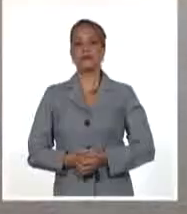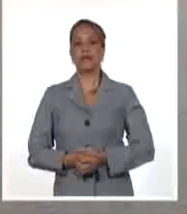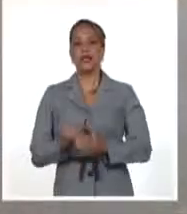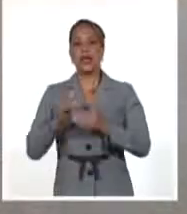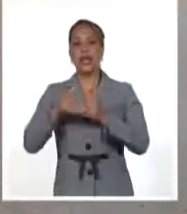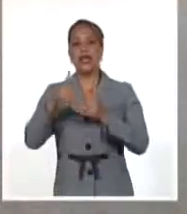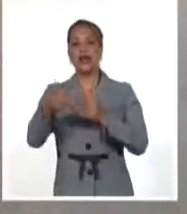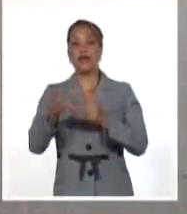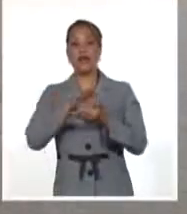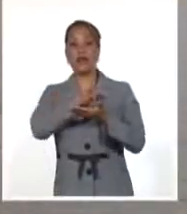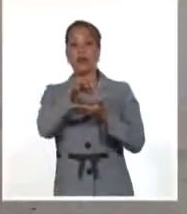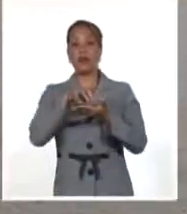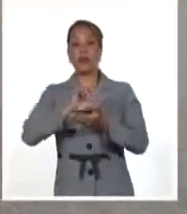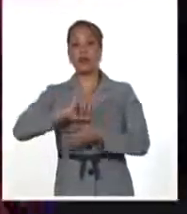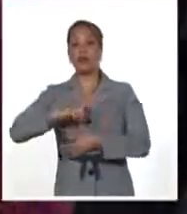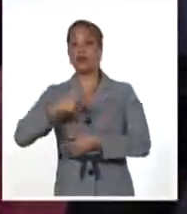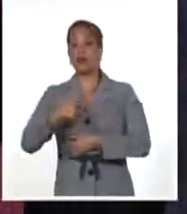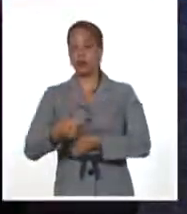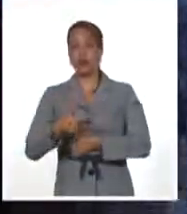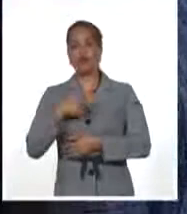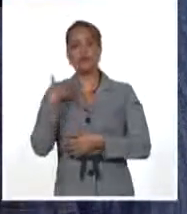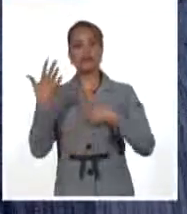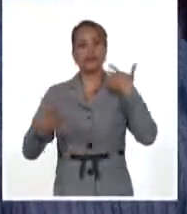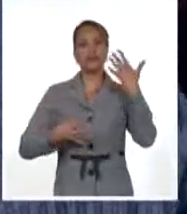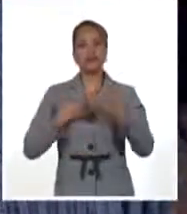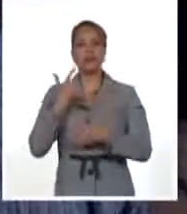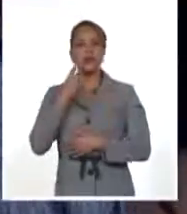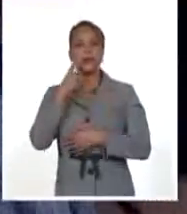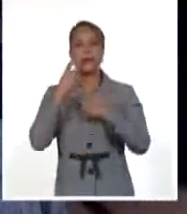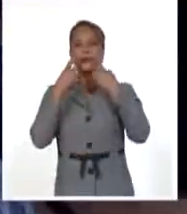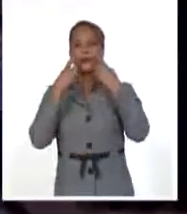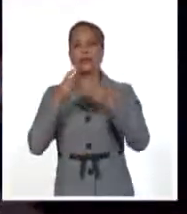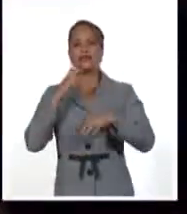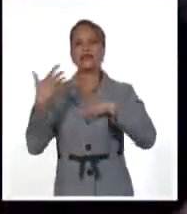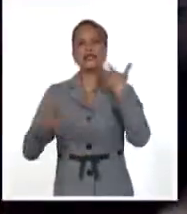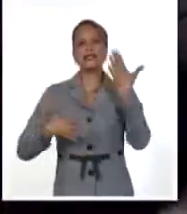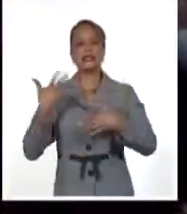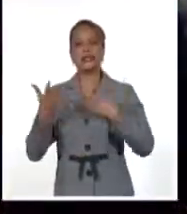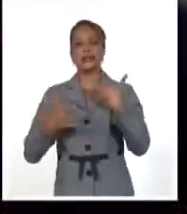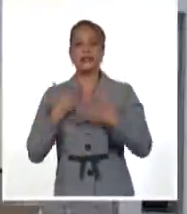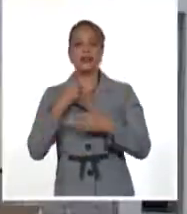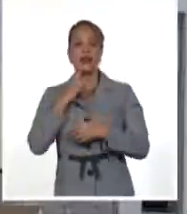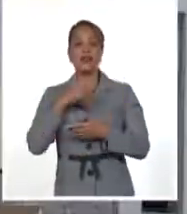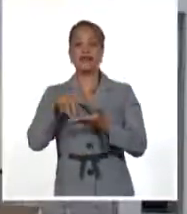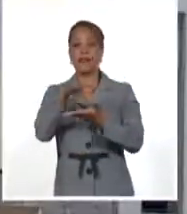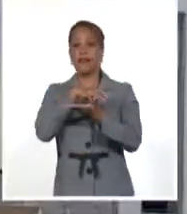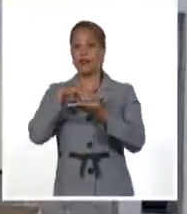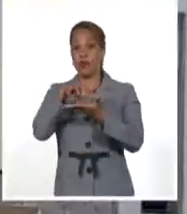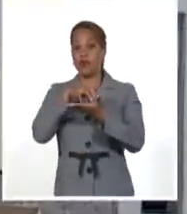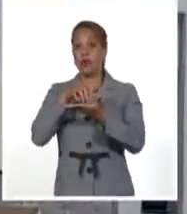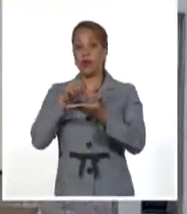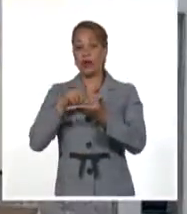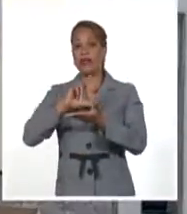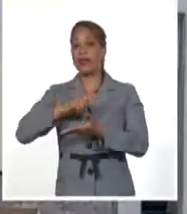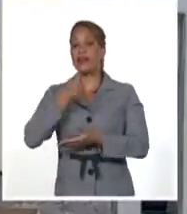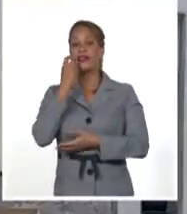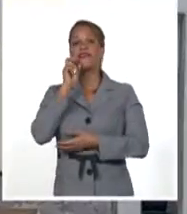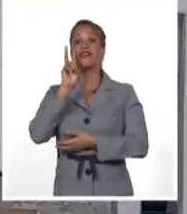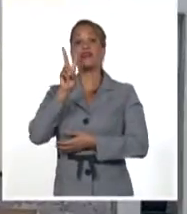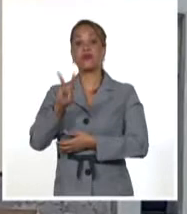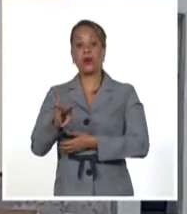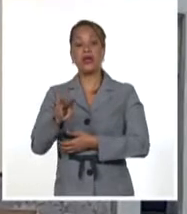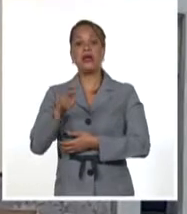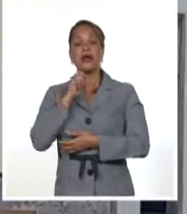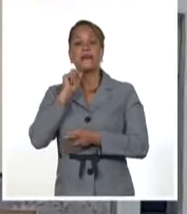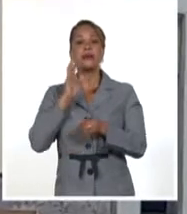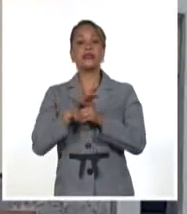Centro Hispanoamericano de Cultura para celebrar una de las más importantes actividades a gran escala de esta fiesta de las artes visuales que desde